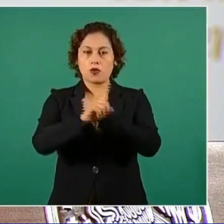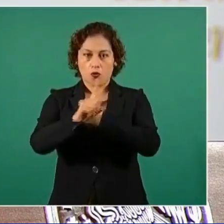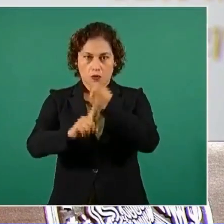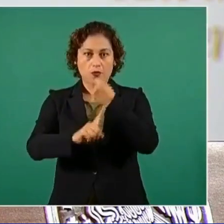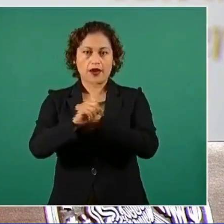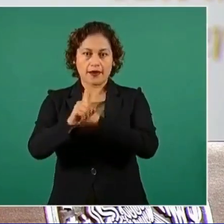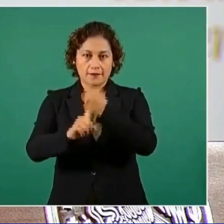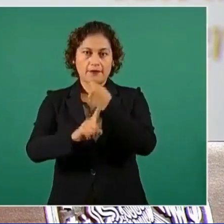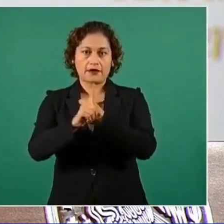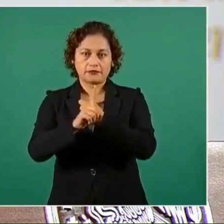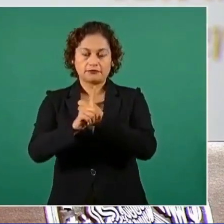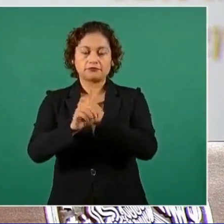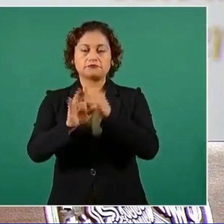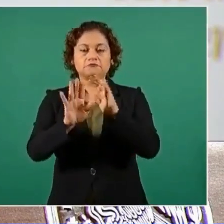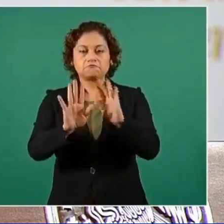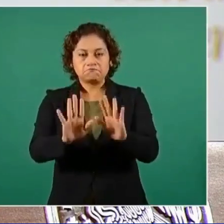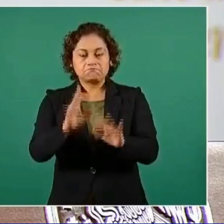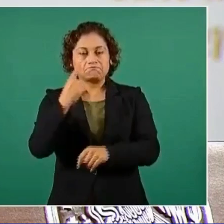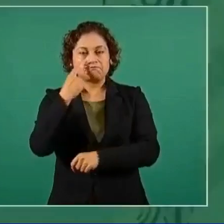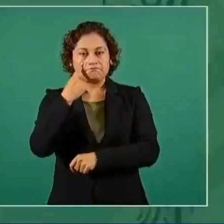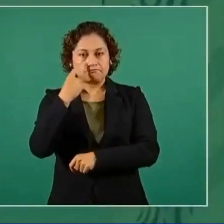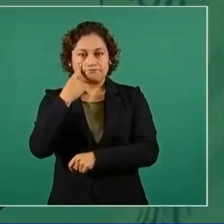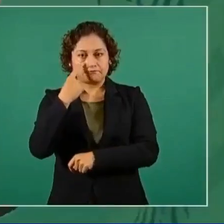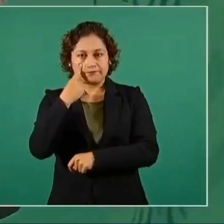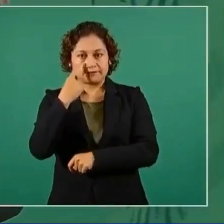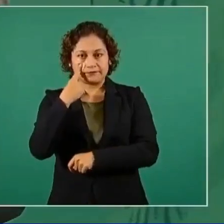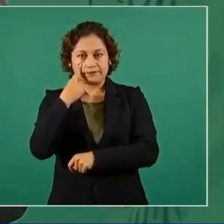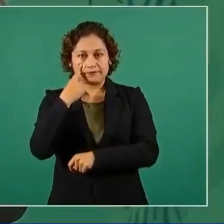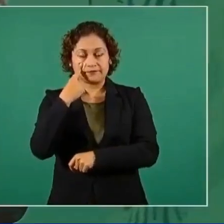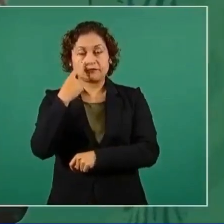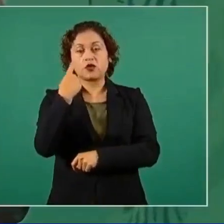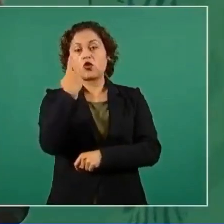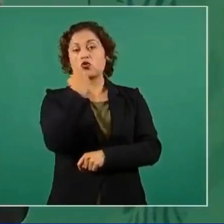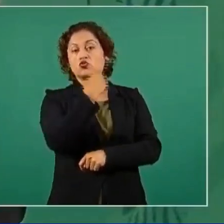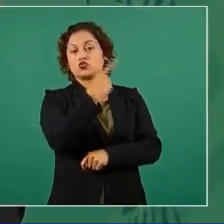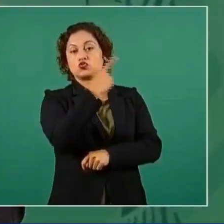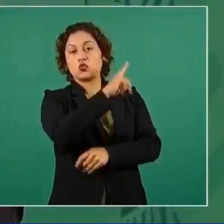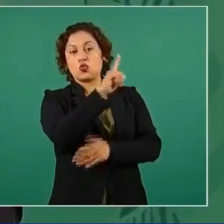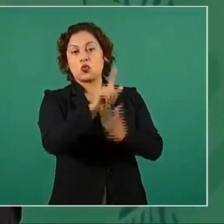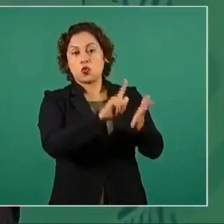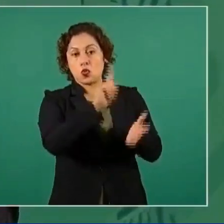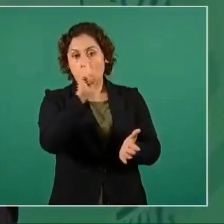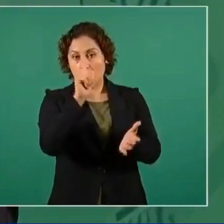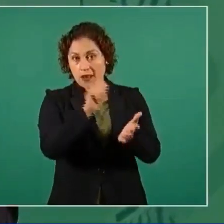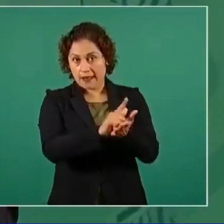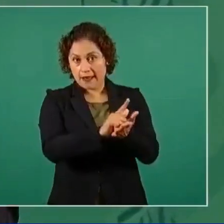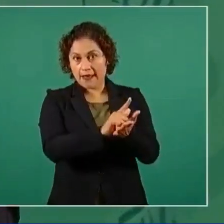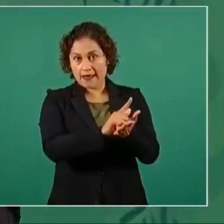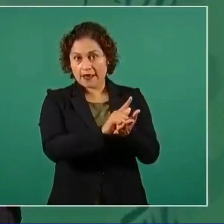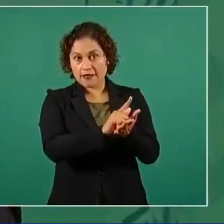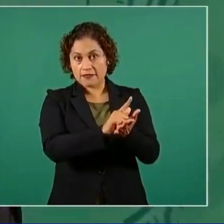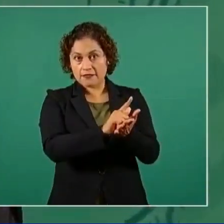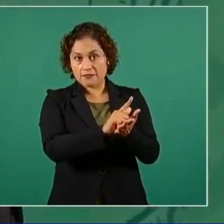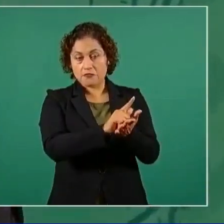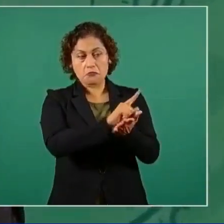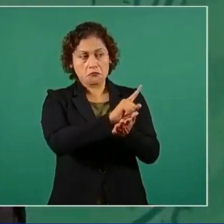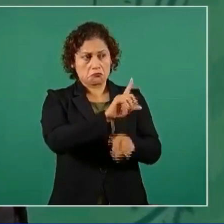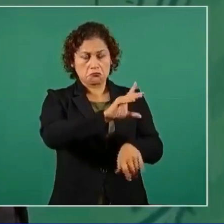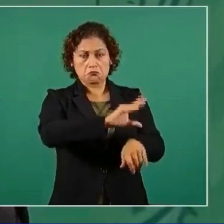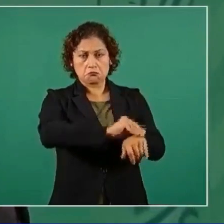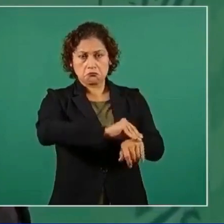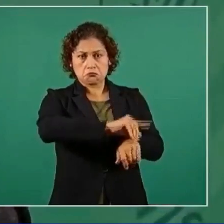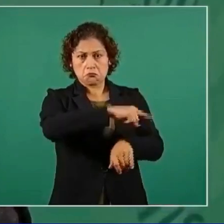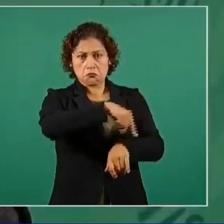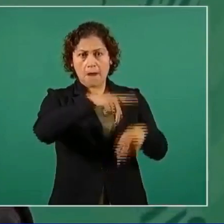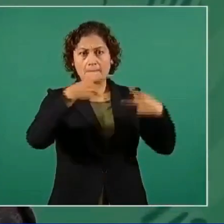No es ir en contra de la enmienda que les da el derecho a los